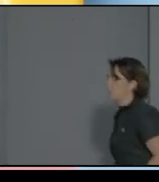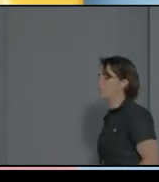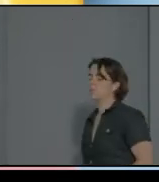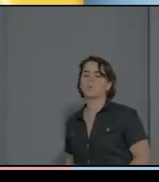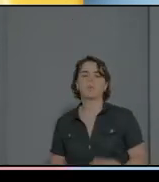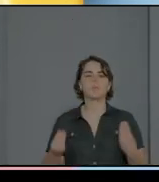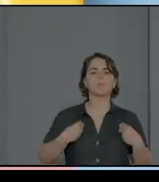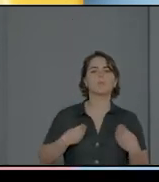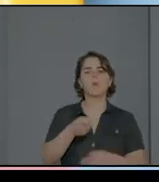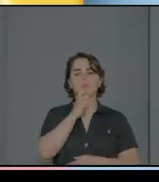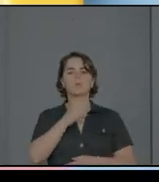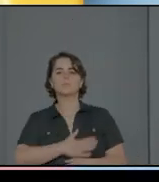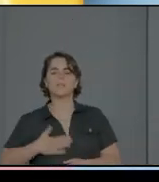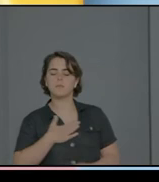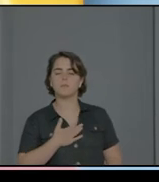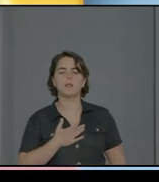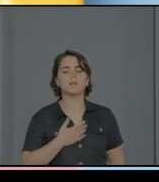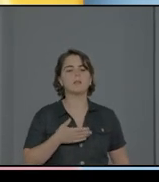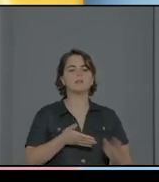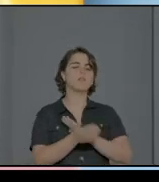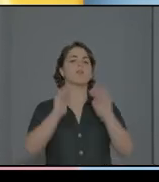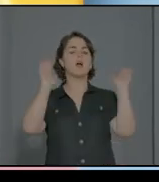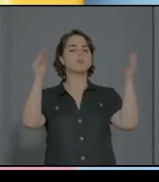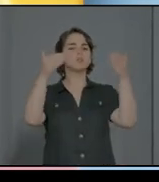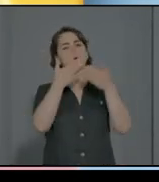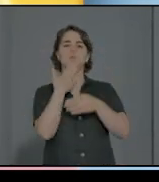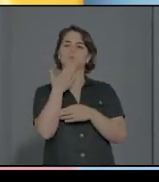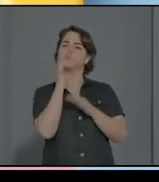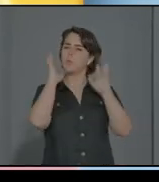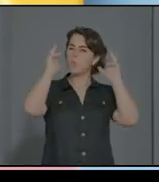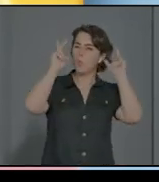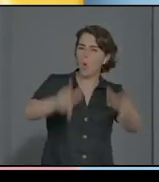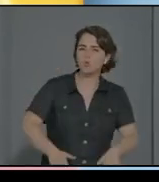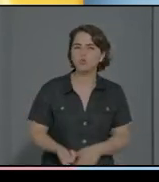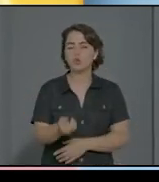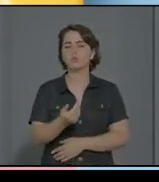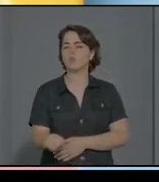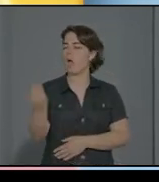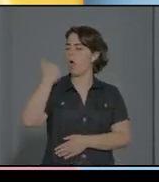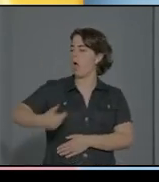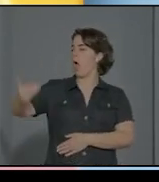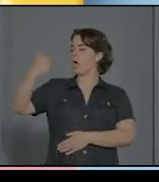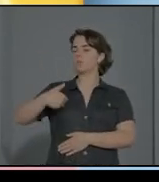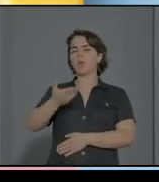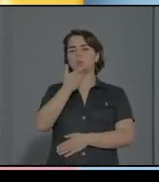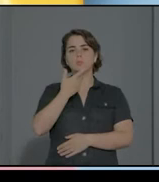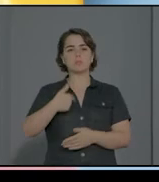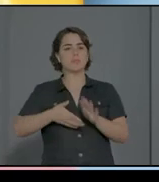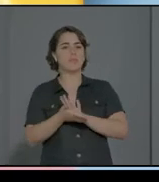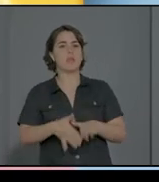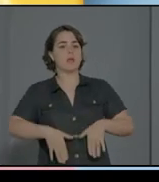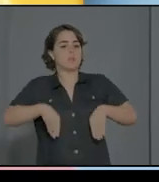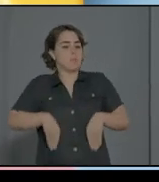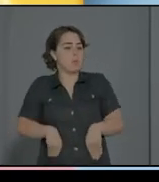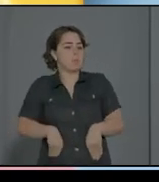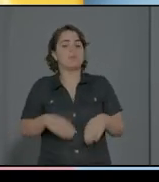un monstruo que conocíamos a años, en donde no hacíamos nada, en donde no se trabajaba en la activación de